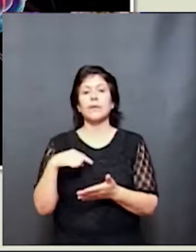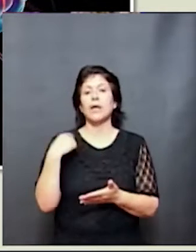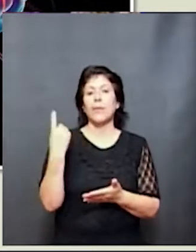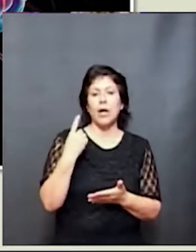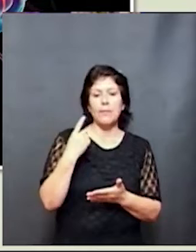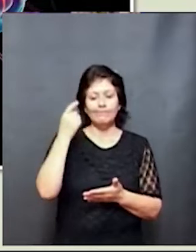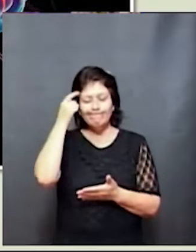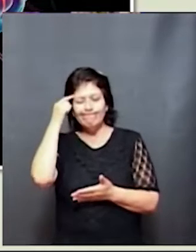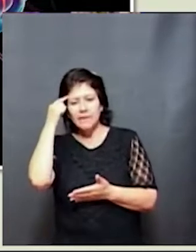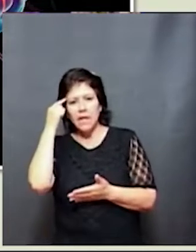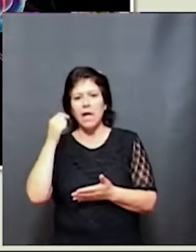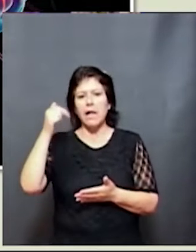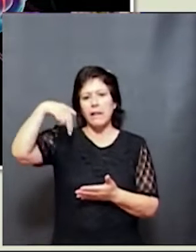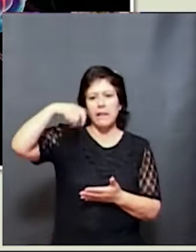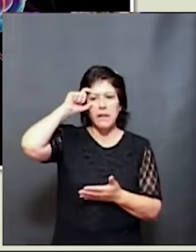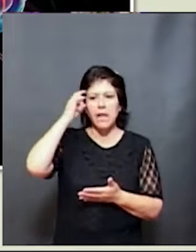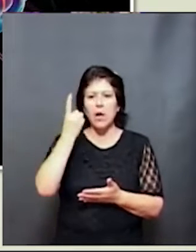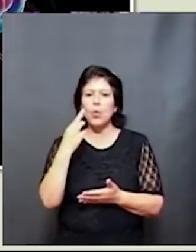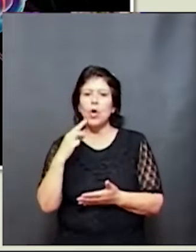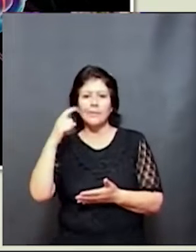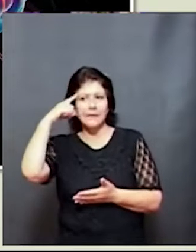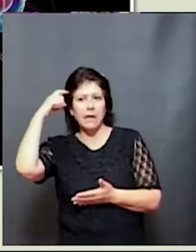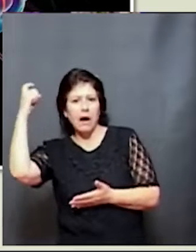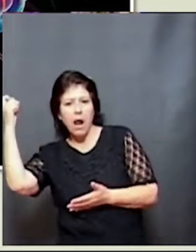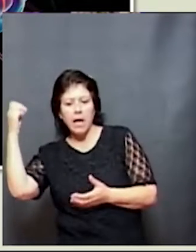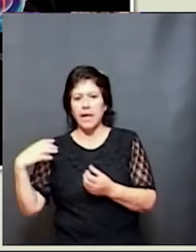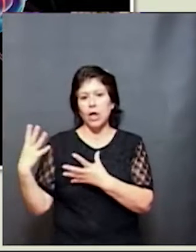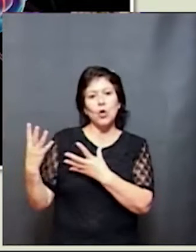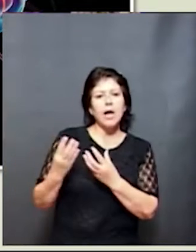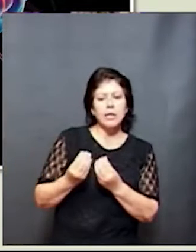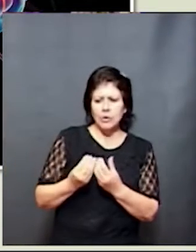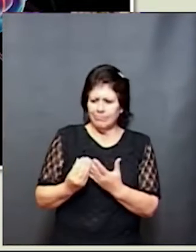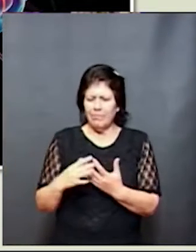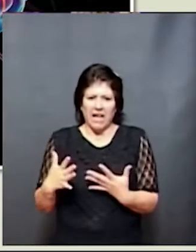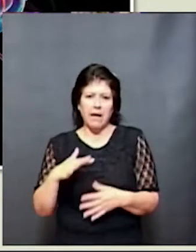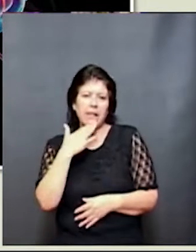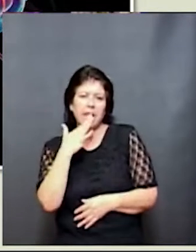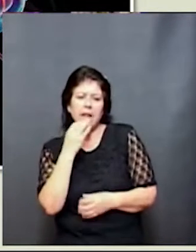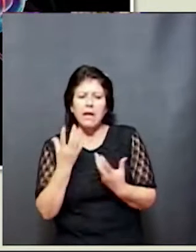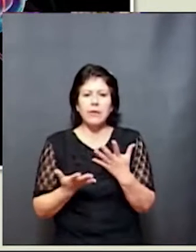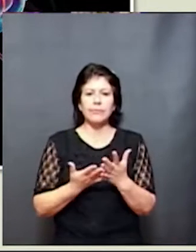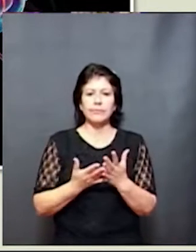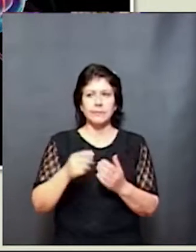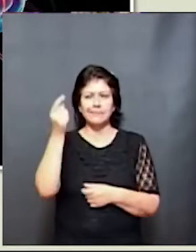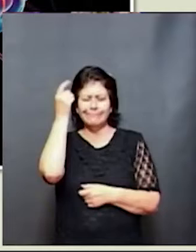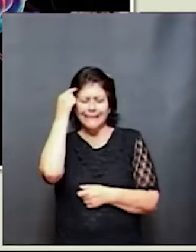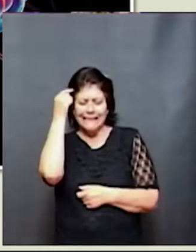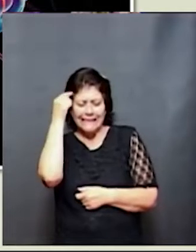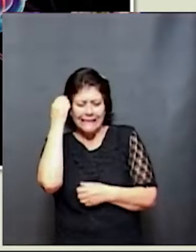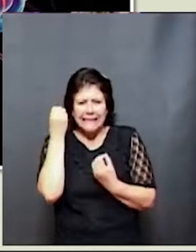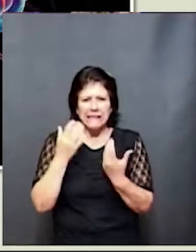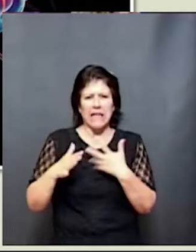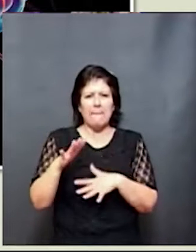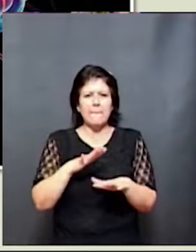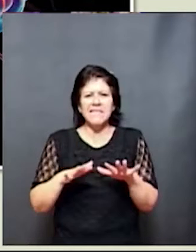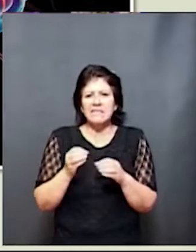neurociencia es la neuropsicología, la neuropsicología lo que nos ayuda es a entender qué pasa en ese cerebro, ese sistema nervioso